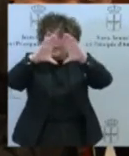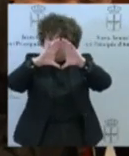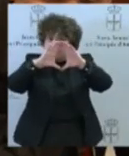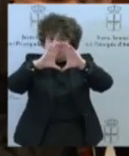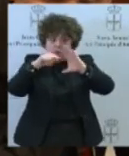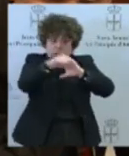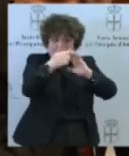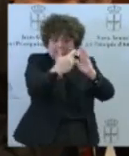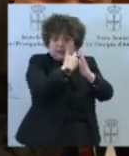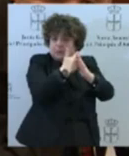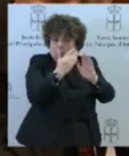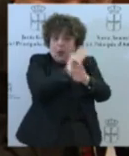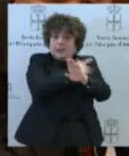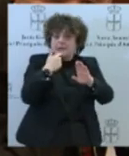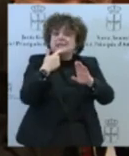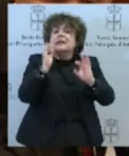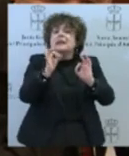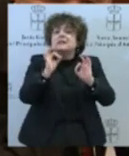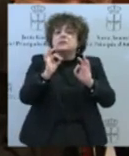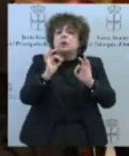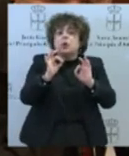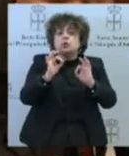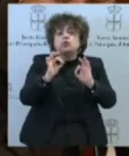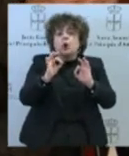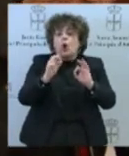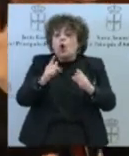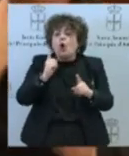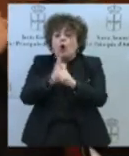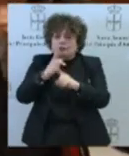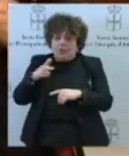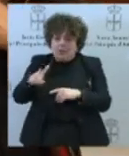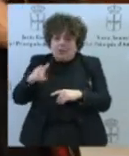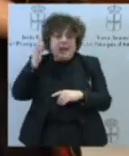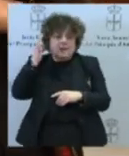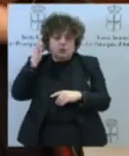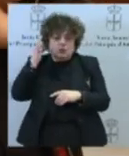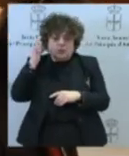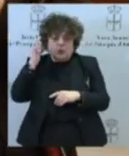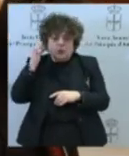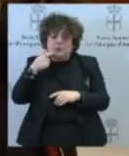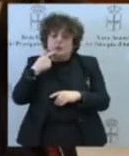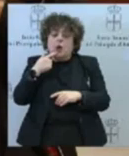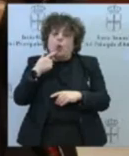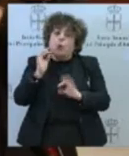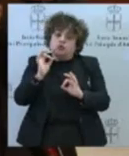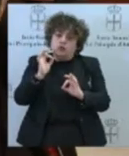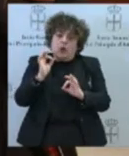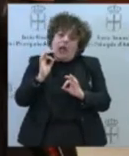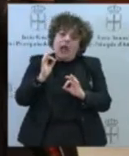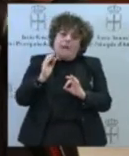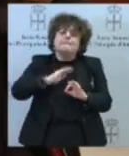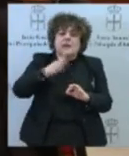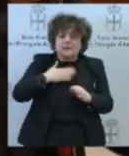vulneración de los derechos de las mujeres con respecto a ese recurso que el Partido Popular, hablaremos mañana más detenidamente de esta cuestión, Partido Popular